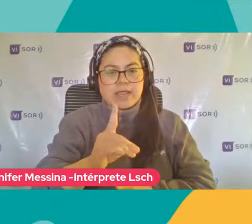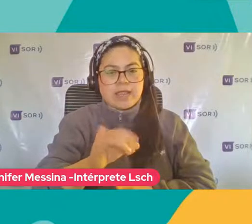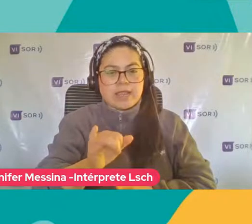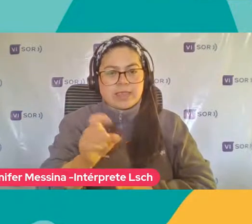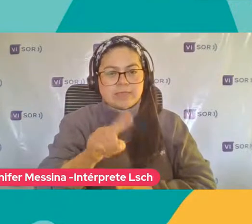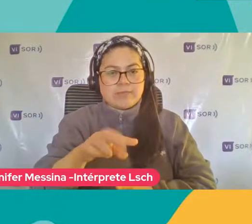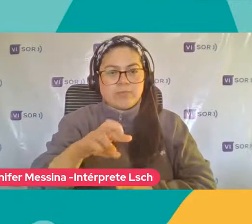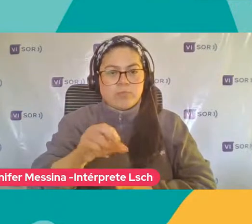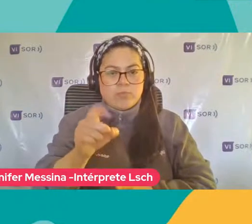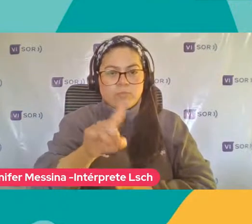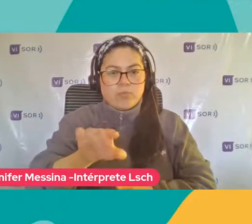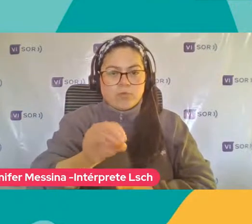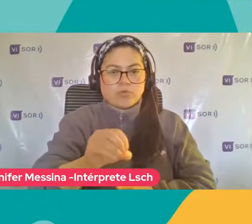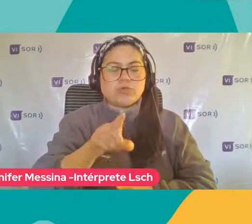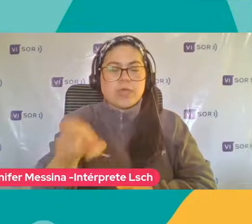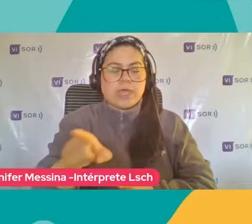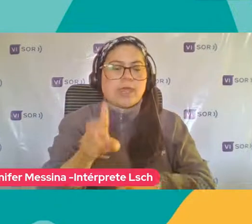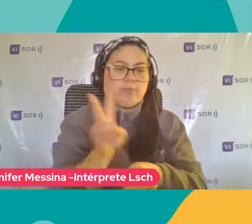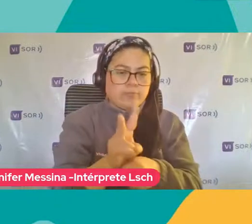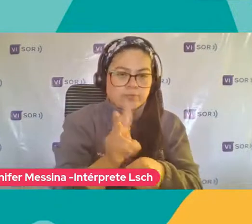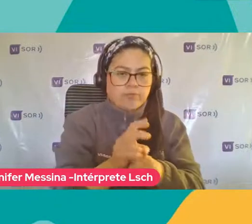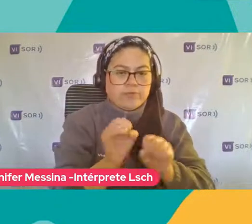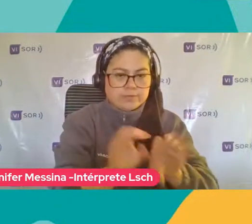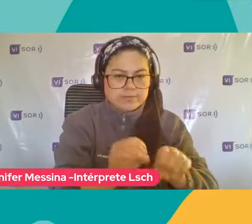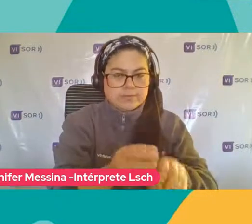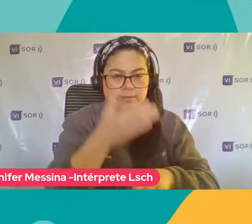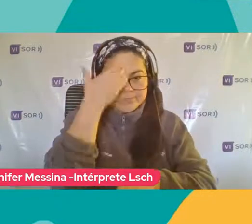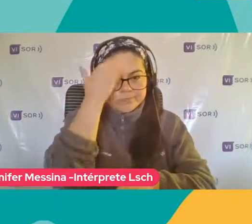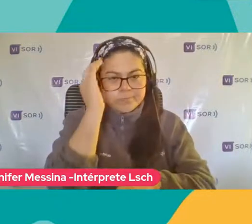inclusión Es educadora Diferencial Magíster En educación